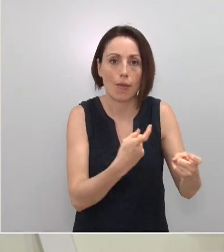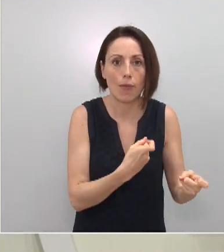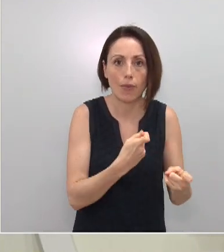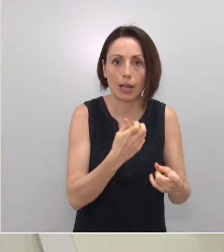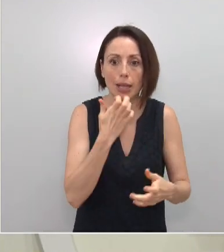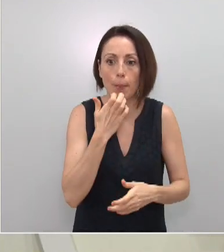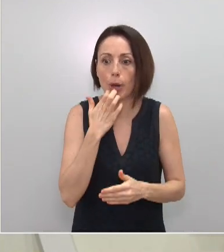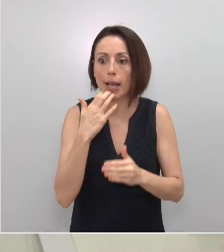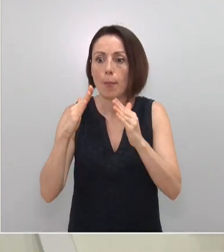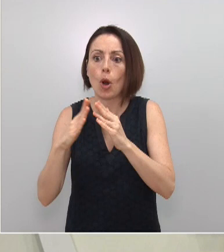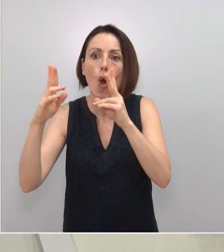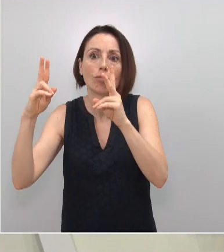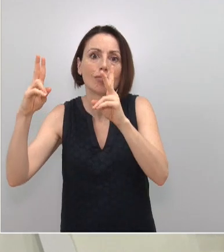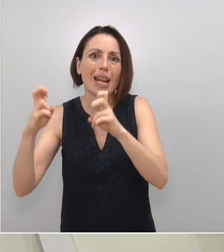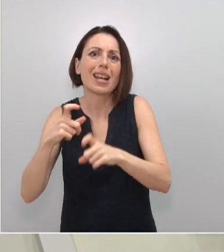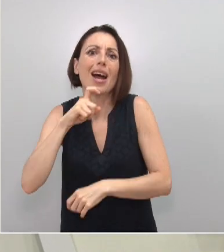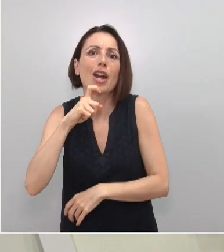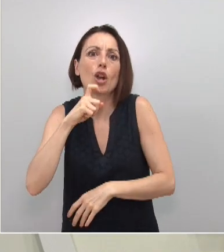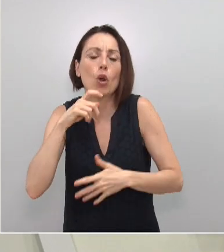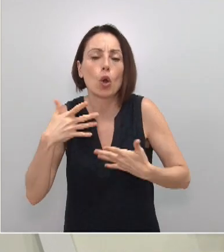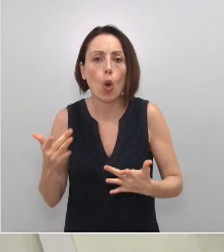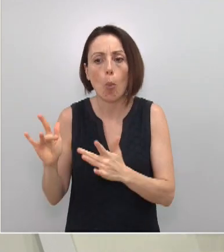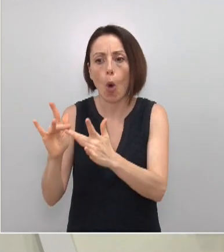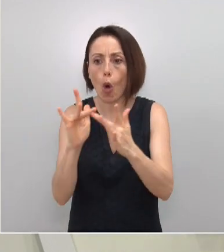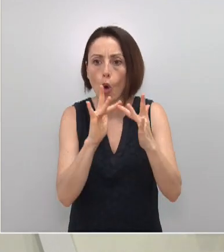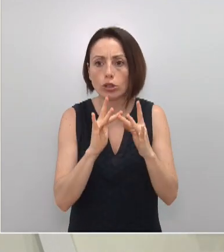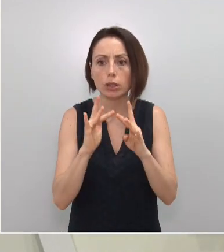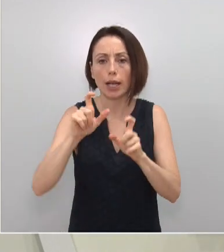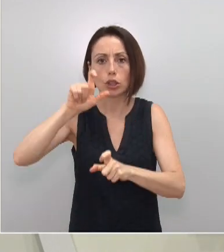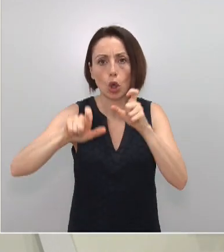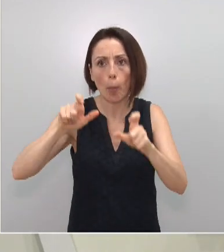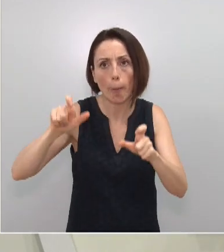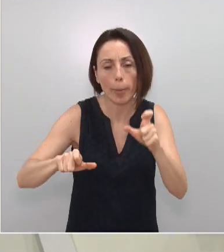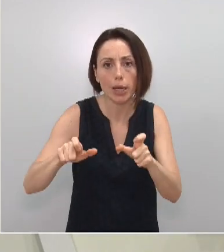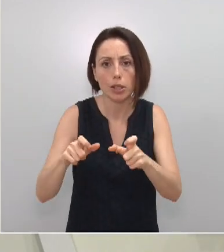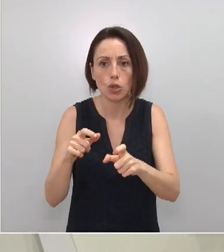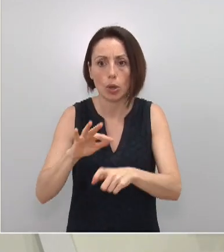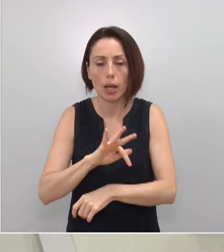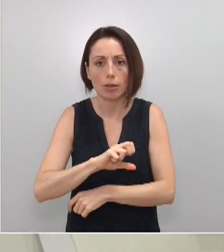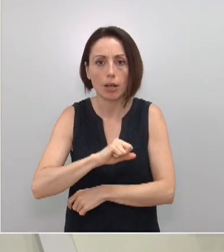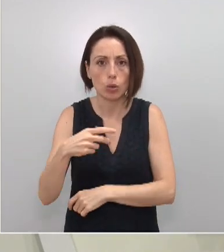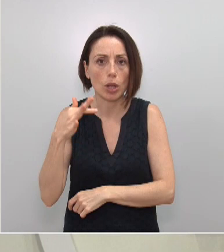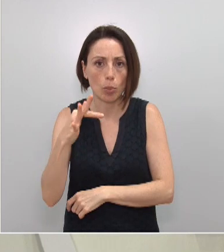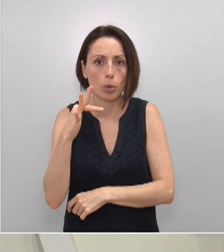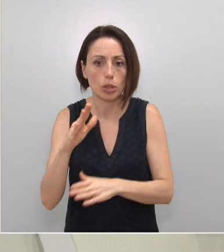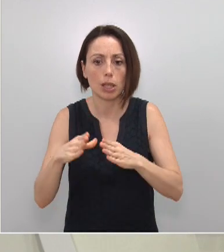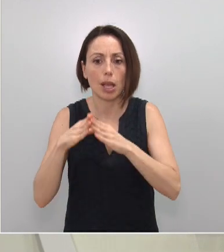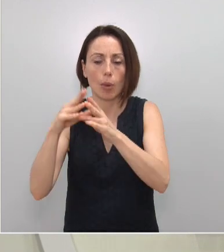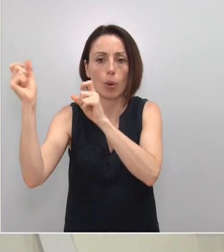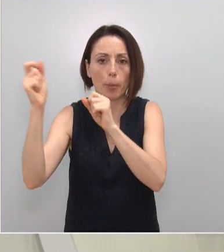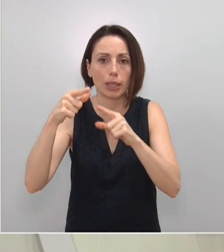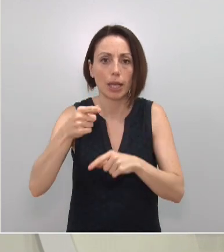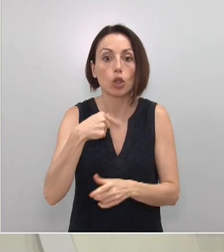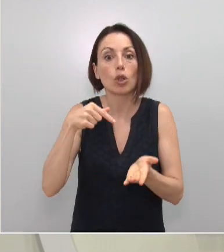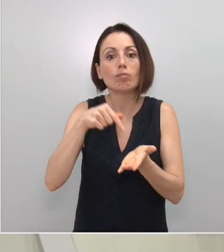aíslen sin poner en riesgo el resto de la población a esos contactos estrechos de aquellas personas que han llegado en patera. Y esa es nuestra